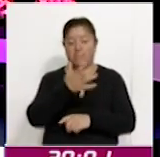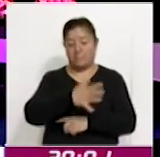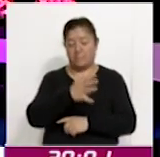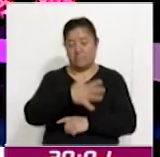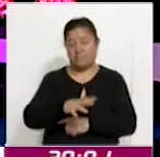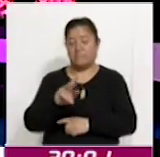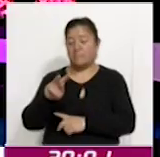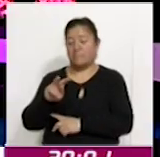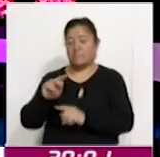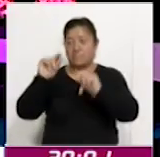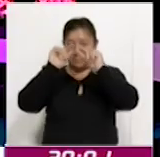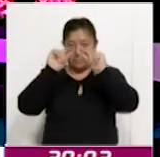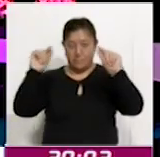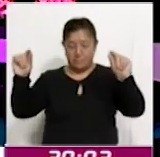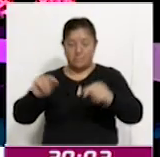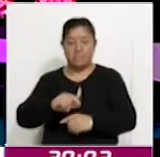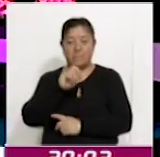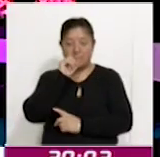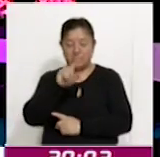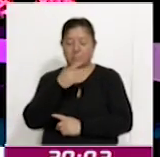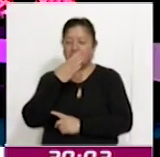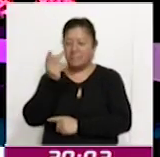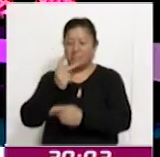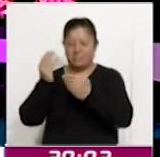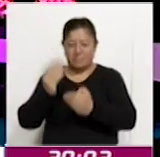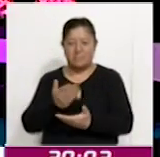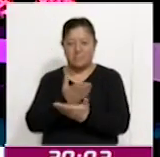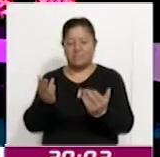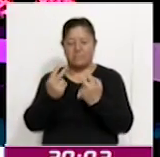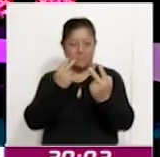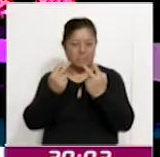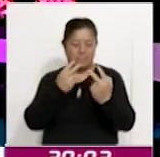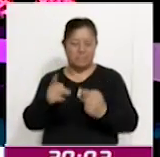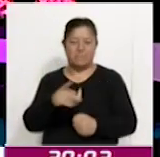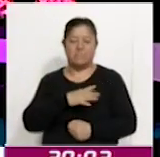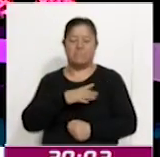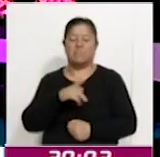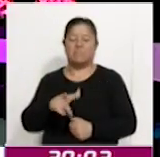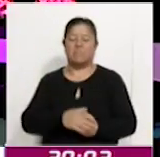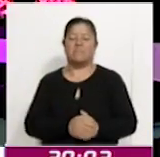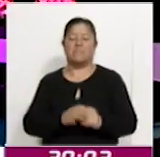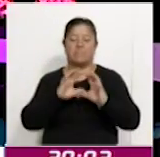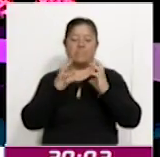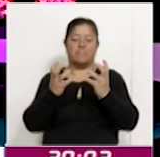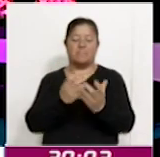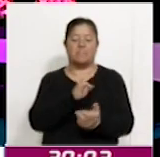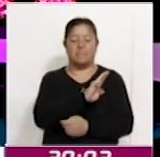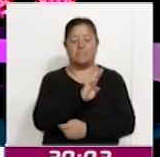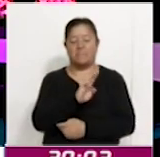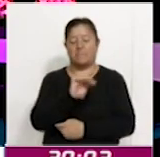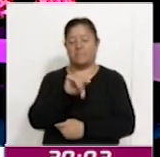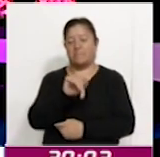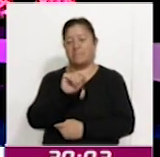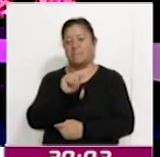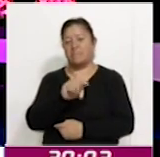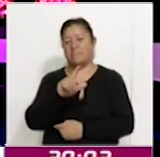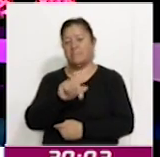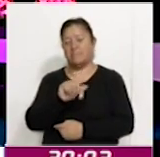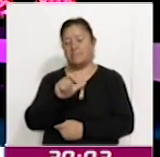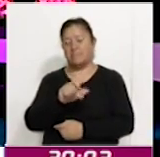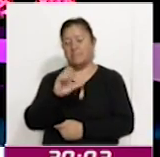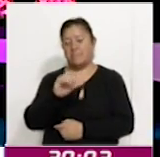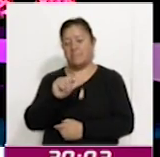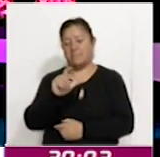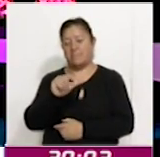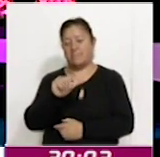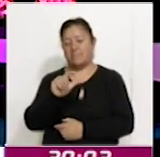Bienvenidos también a aquellos que nos ven en cualquier parte del planeta a través del streaming en www.tlaxcalatelevisión.tv.